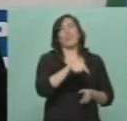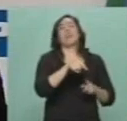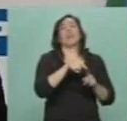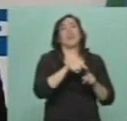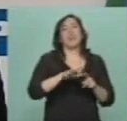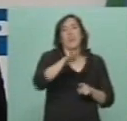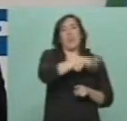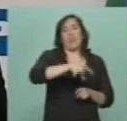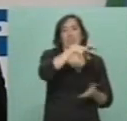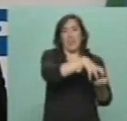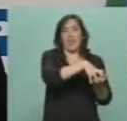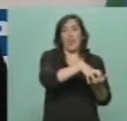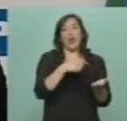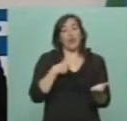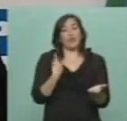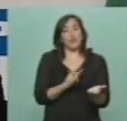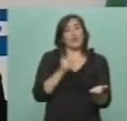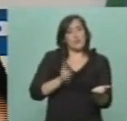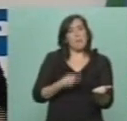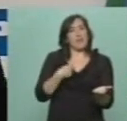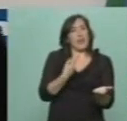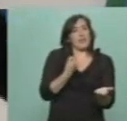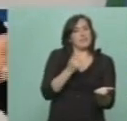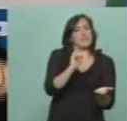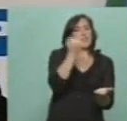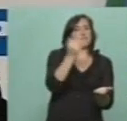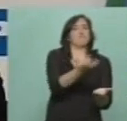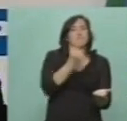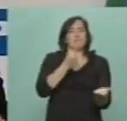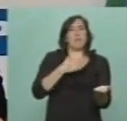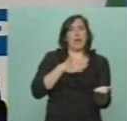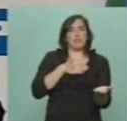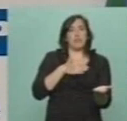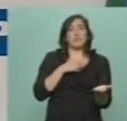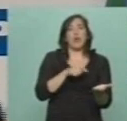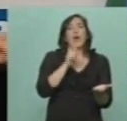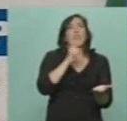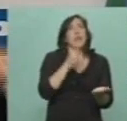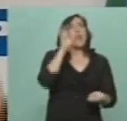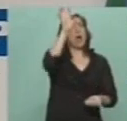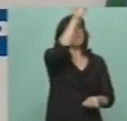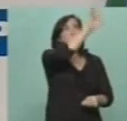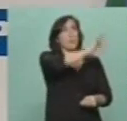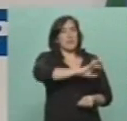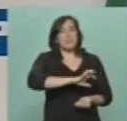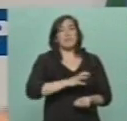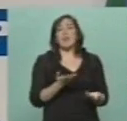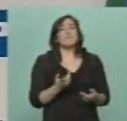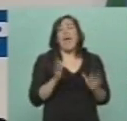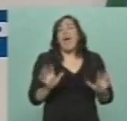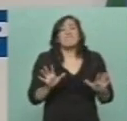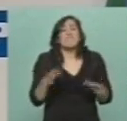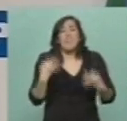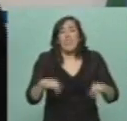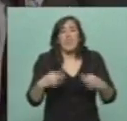queremos una participación en los yacimientos que son propiedad de las provincias y también fijamos, como no podía